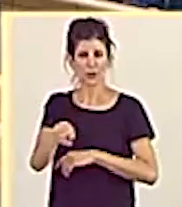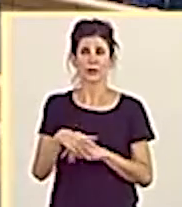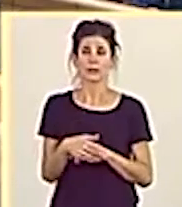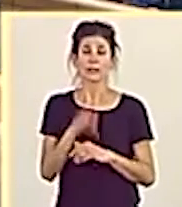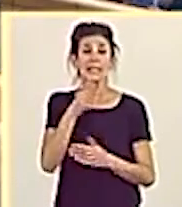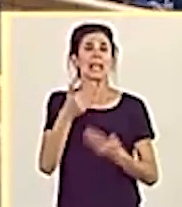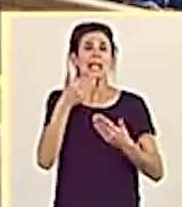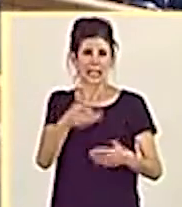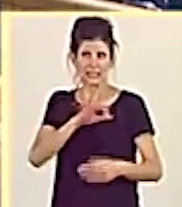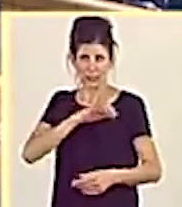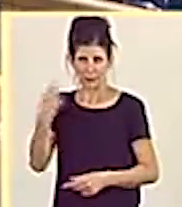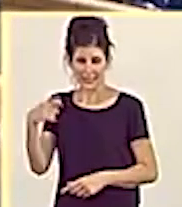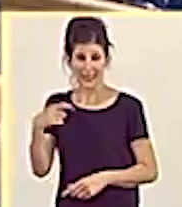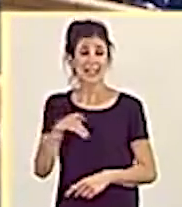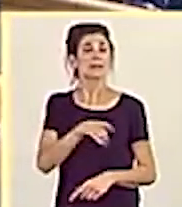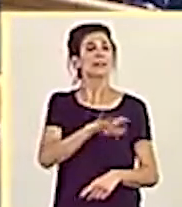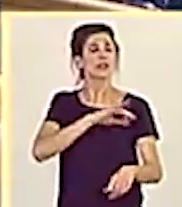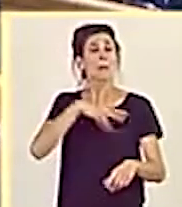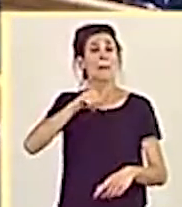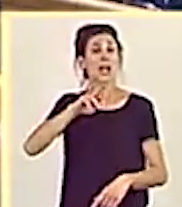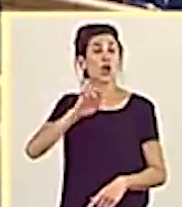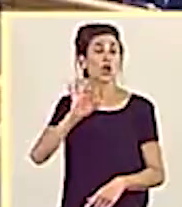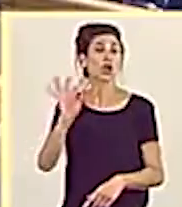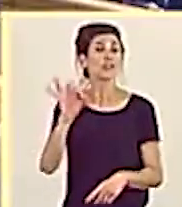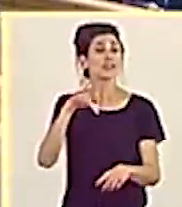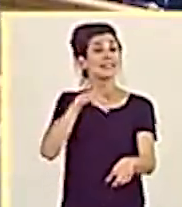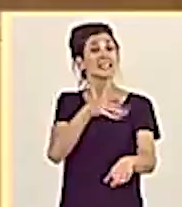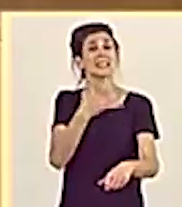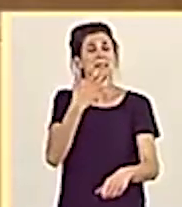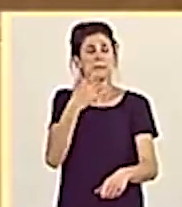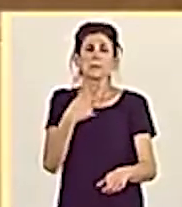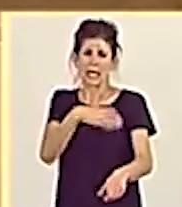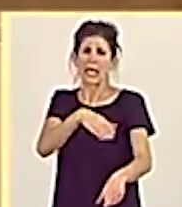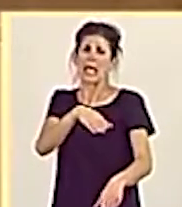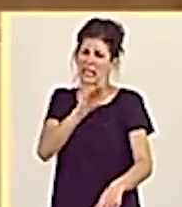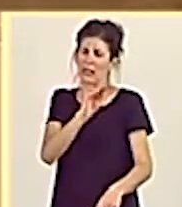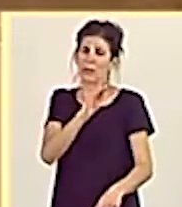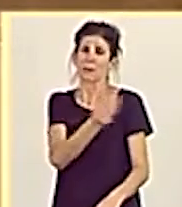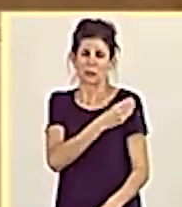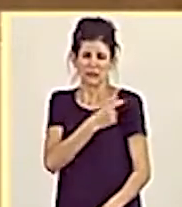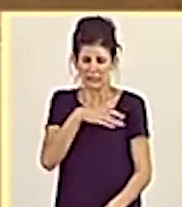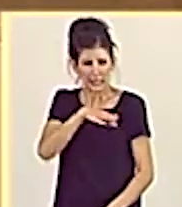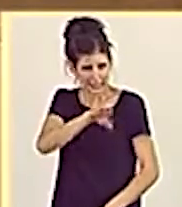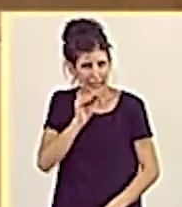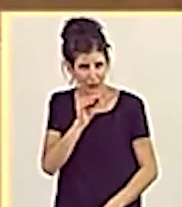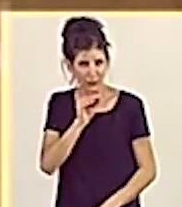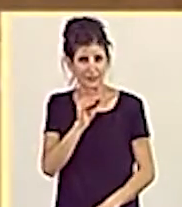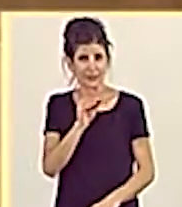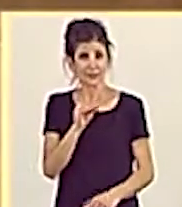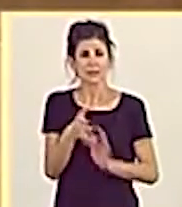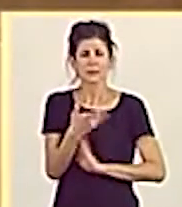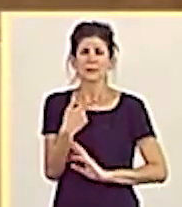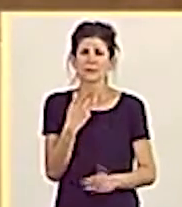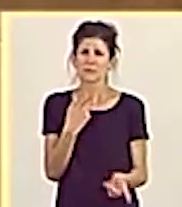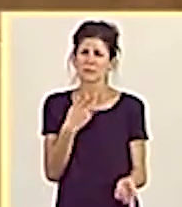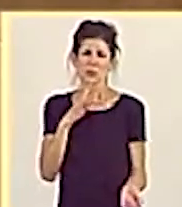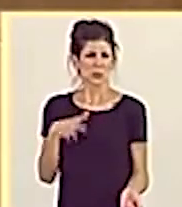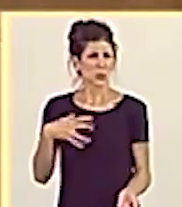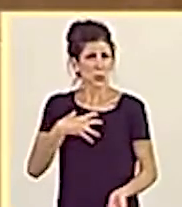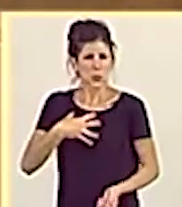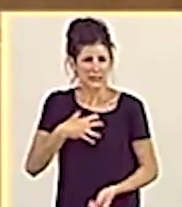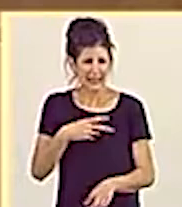Gracias, señora presidenta. Señor Maroto, sí entiendo las preguntas. Aunque me cuesta trabajo